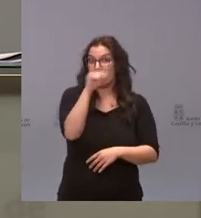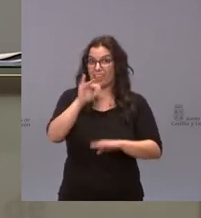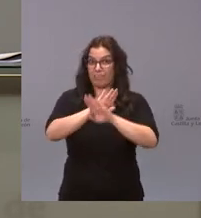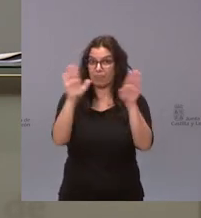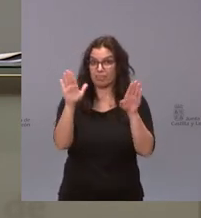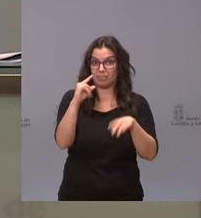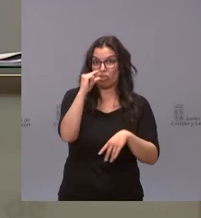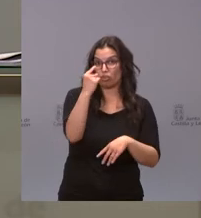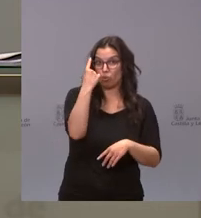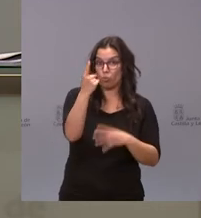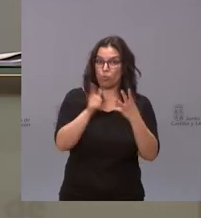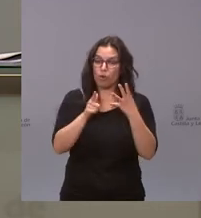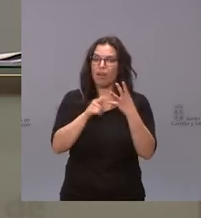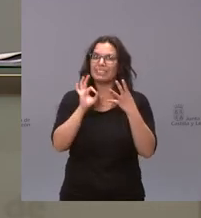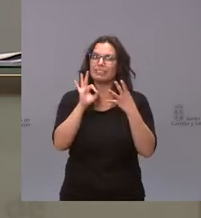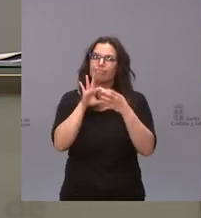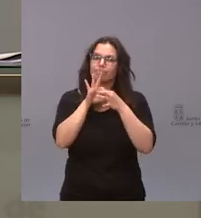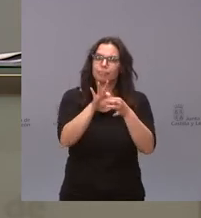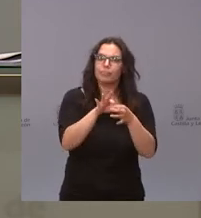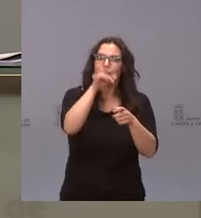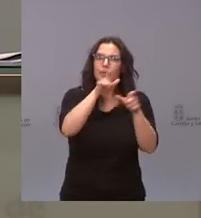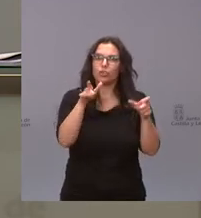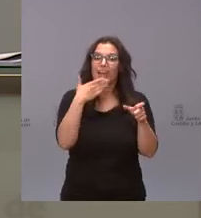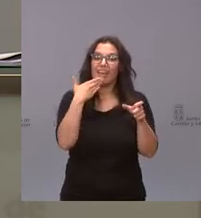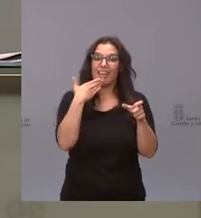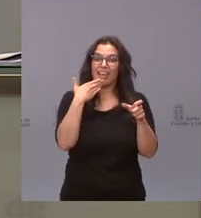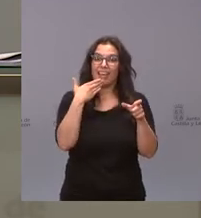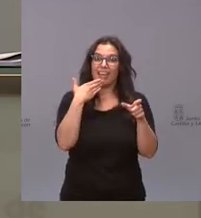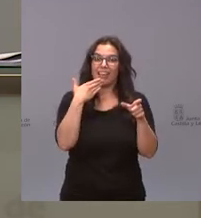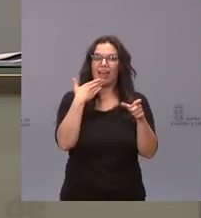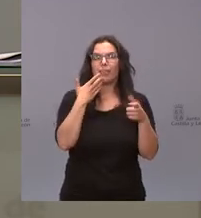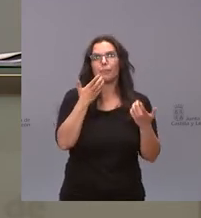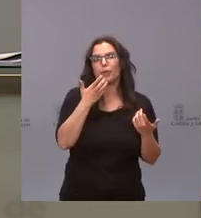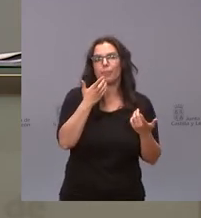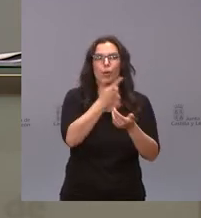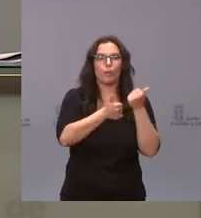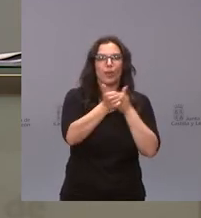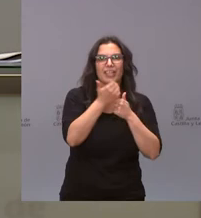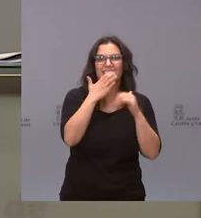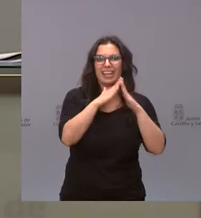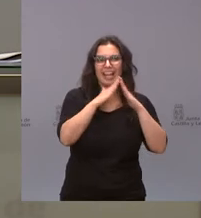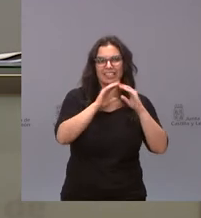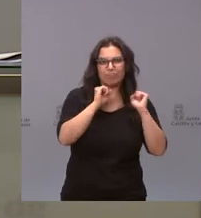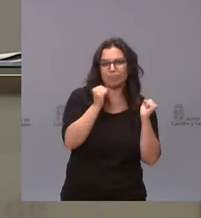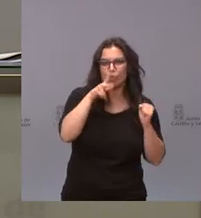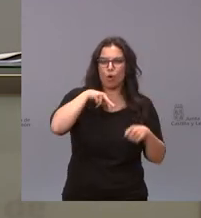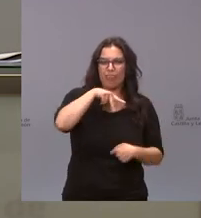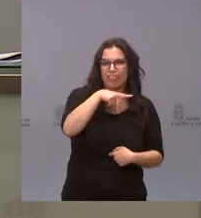a colectivos que a lo mejor de esa franja de edad que no puedan salir de casa o para suministrarlas a domicilio